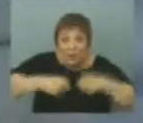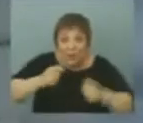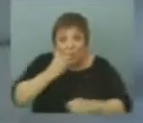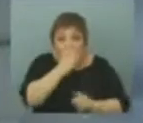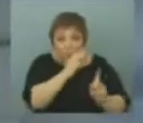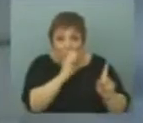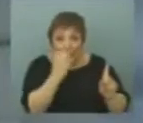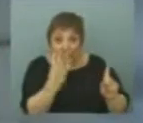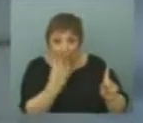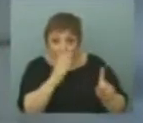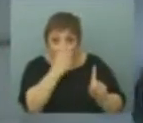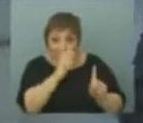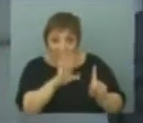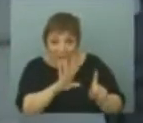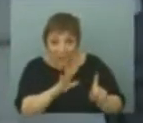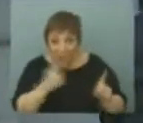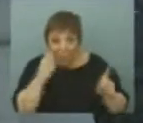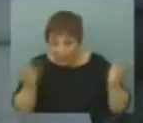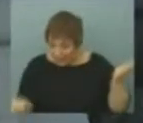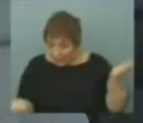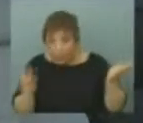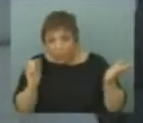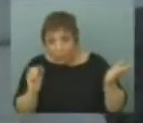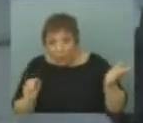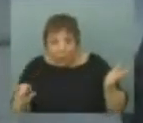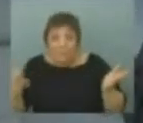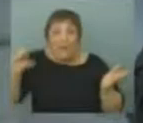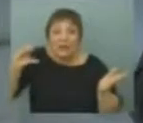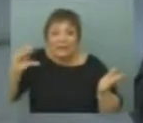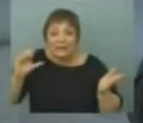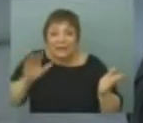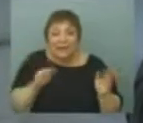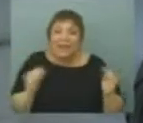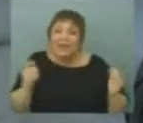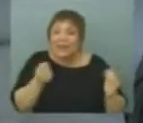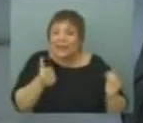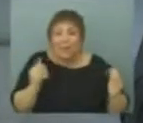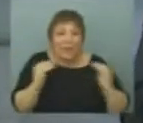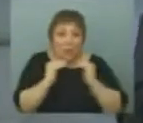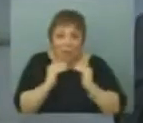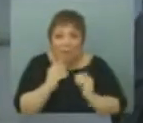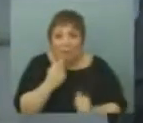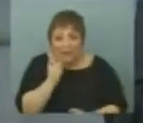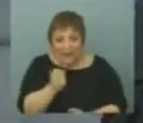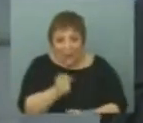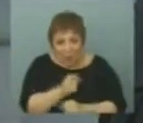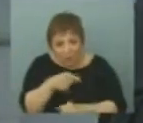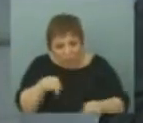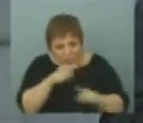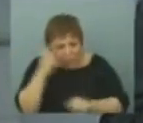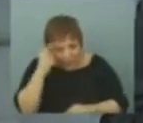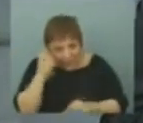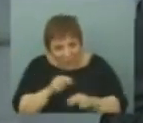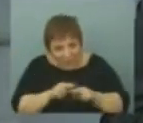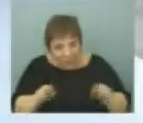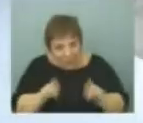2004, 2005, y lo mira hoy, hoy es un poquito más, pongámosle igual. El Partido Colorado entiende que se puede permanecer